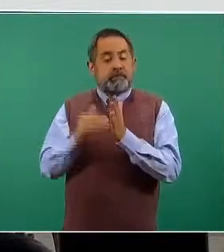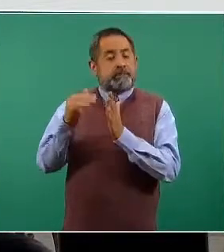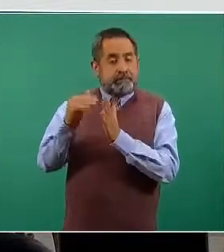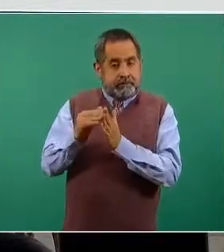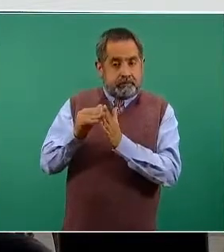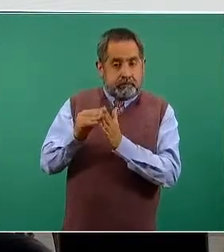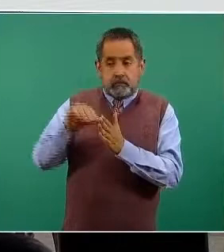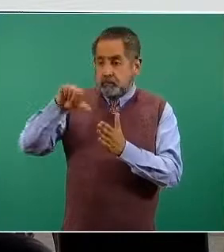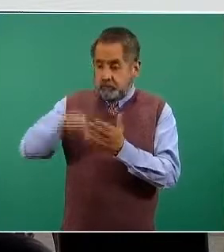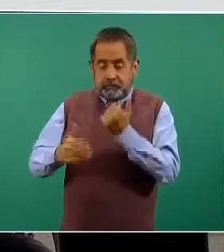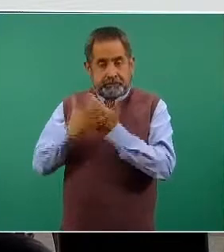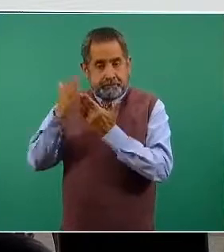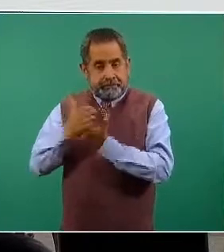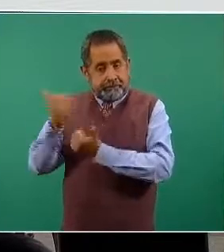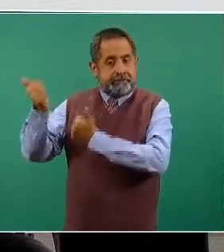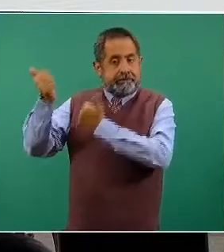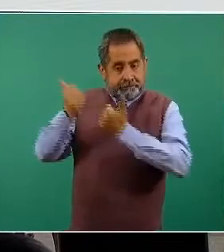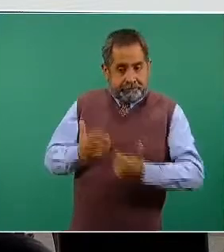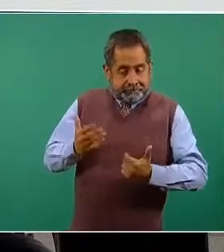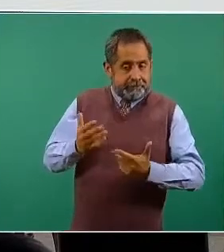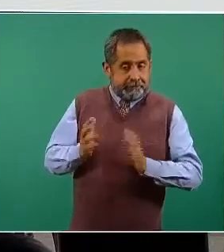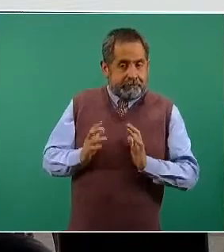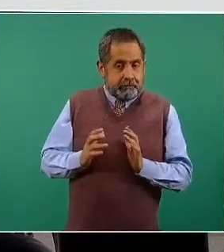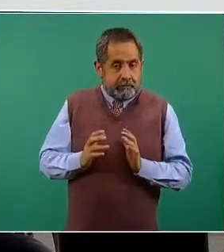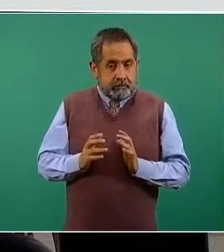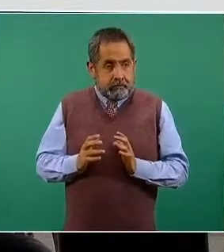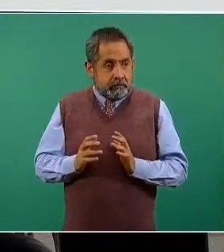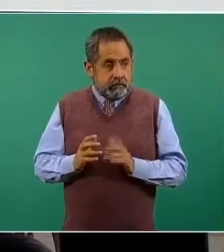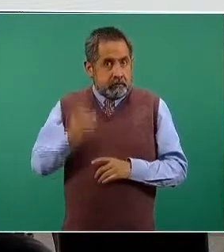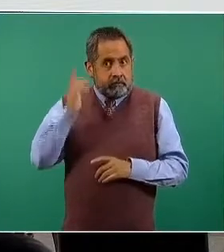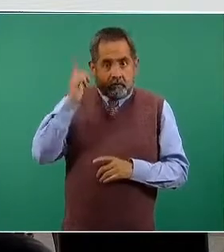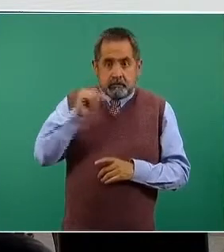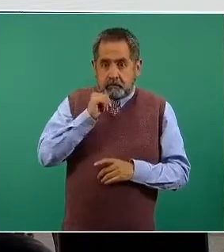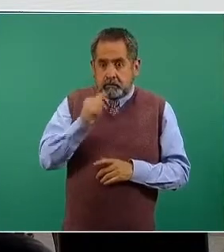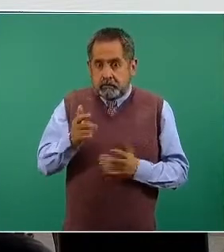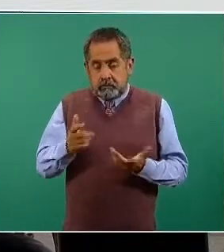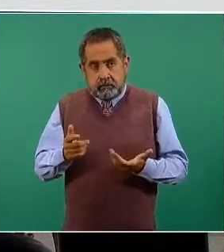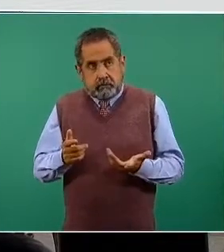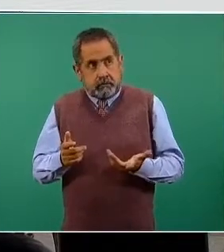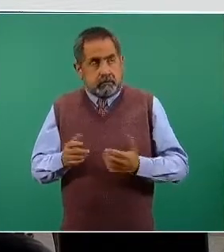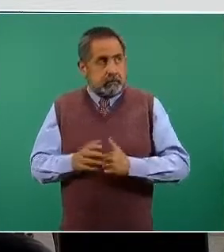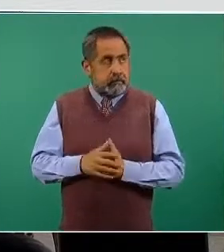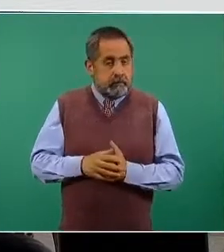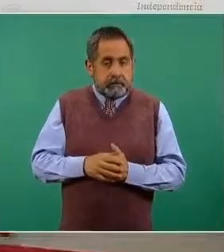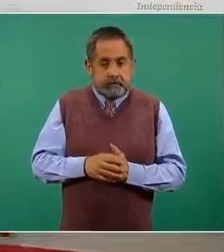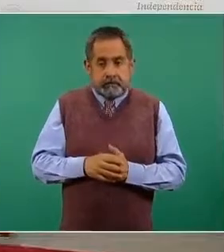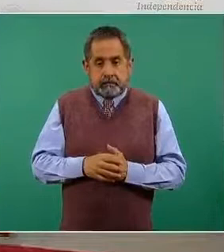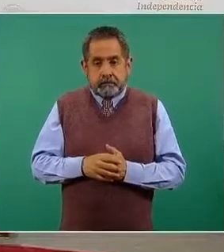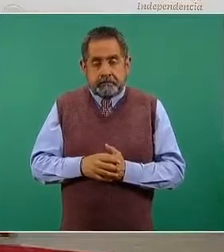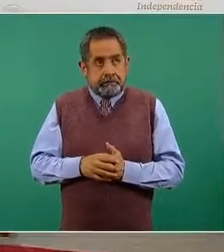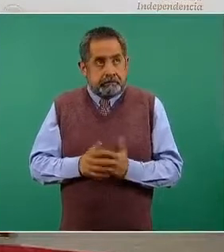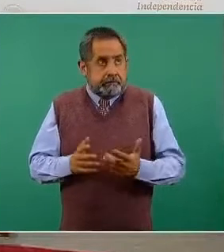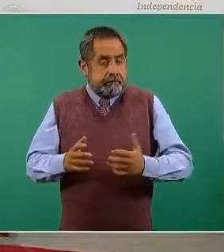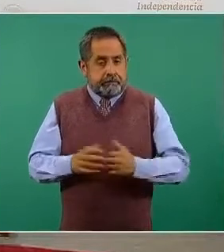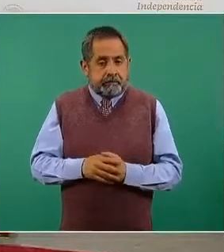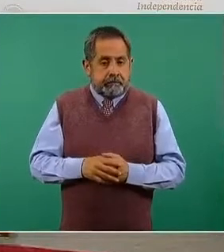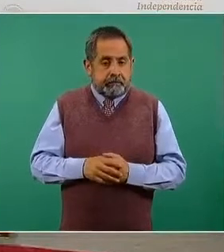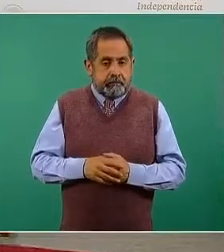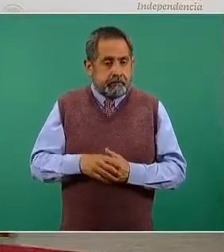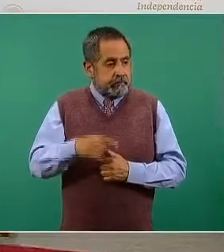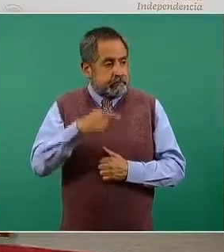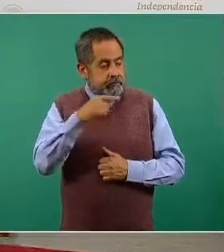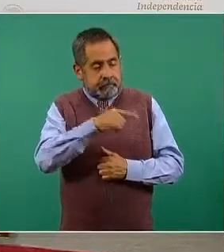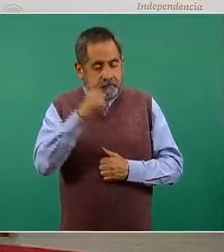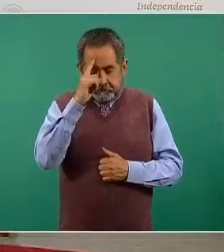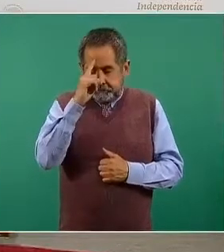llegó hoy por la mañana. Espero que nadie que tenga un poquito de capacidad